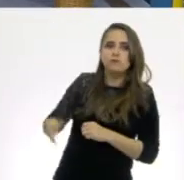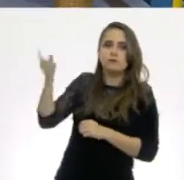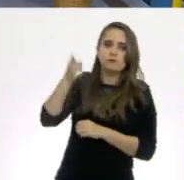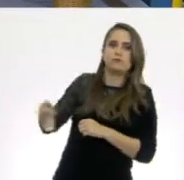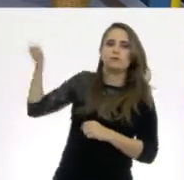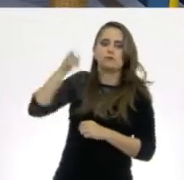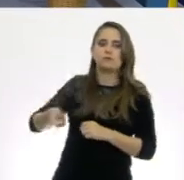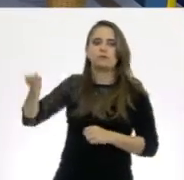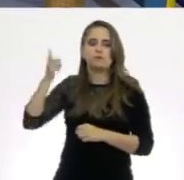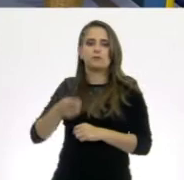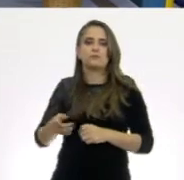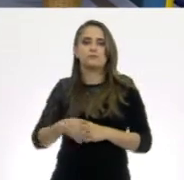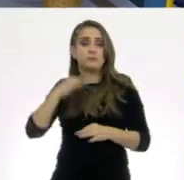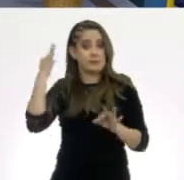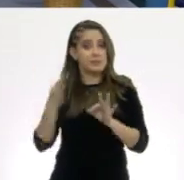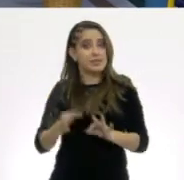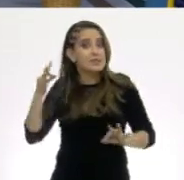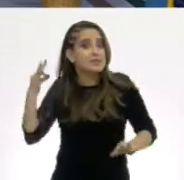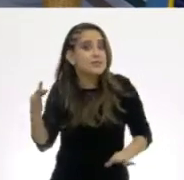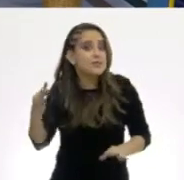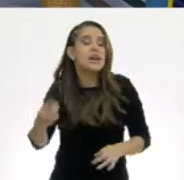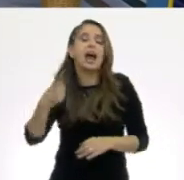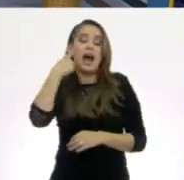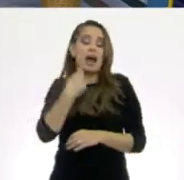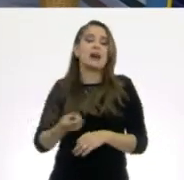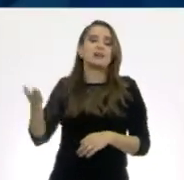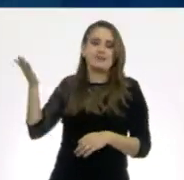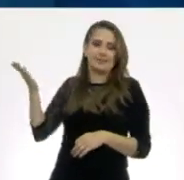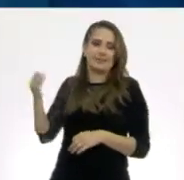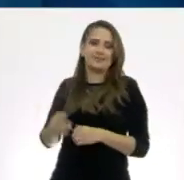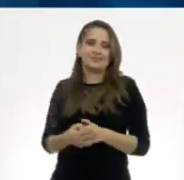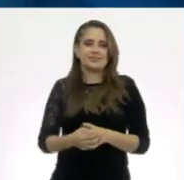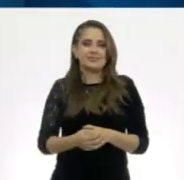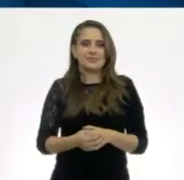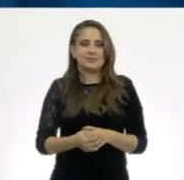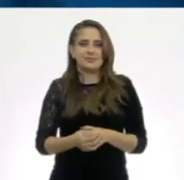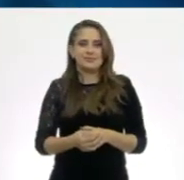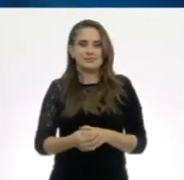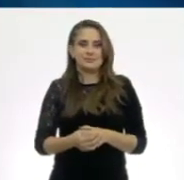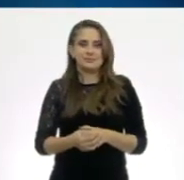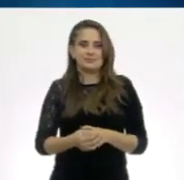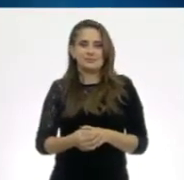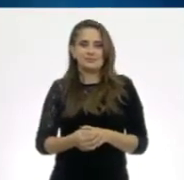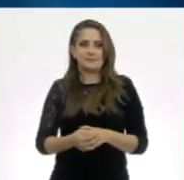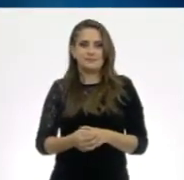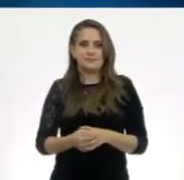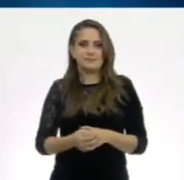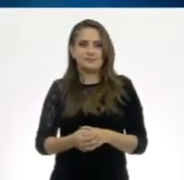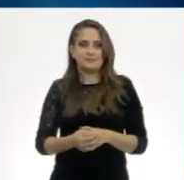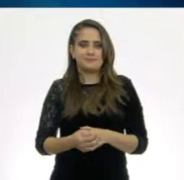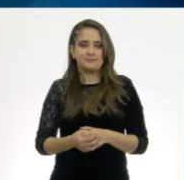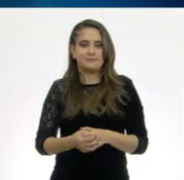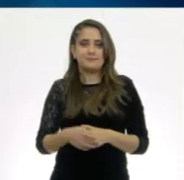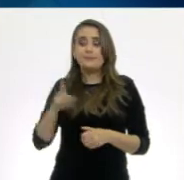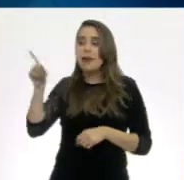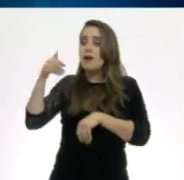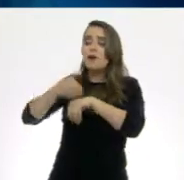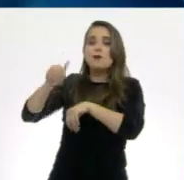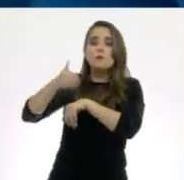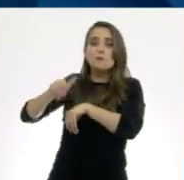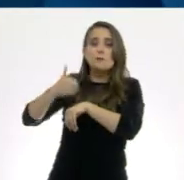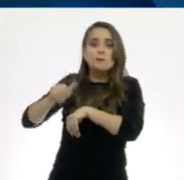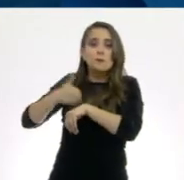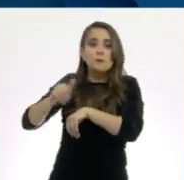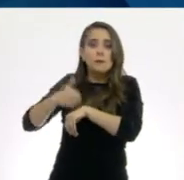ruleta. ¿Listos? Vamos a ver qué sale. ¡Ya girar! ¡Girar! Y cae en el número